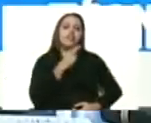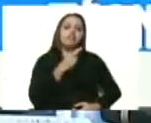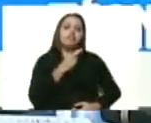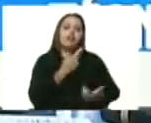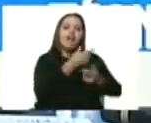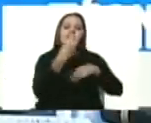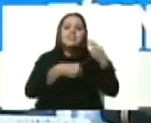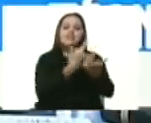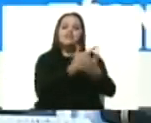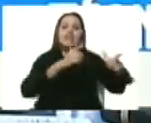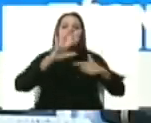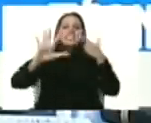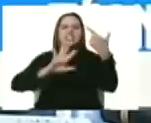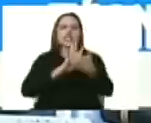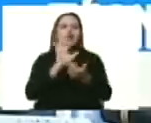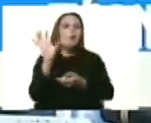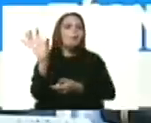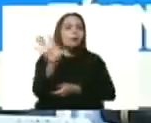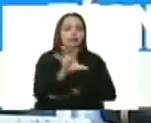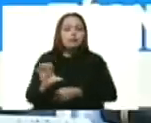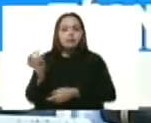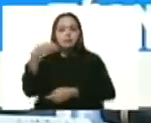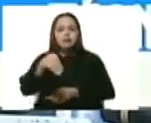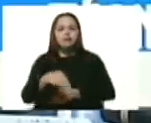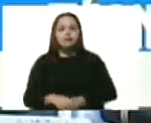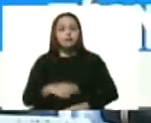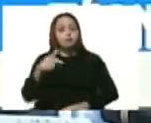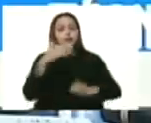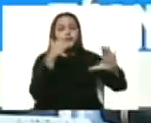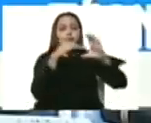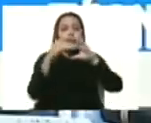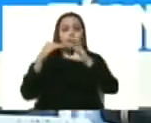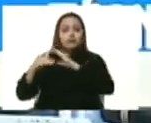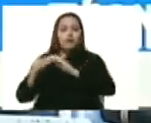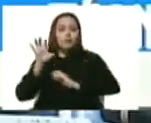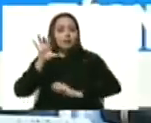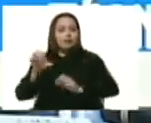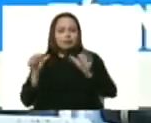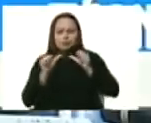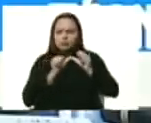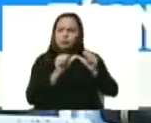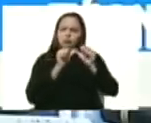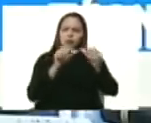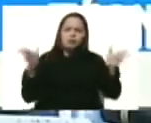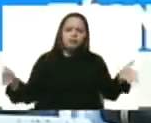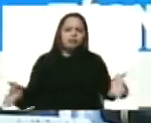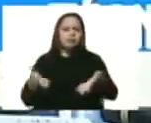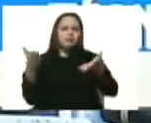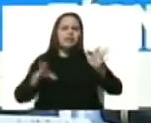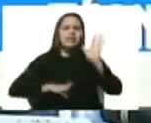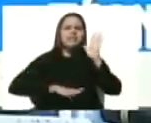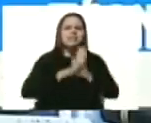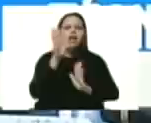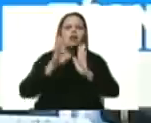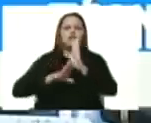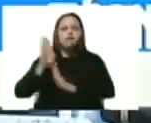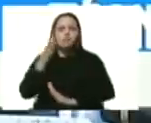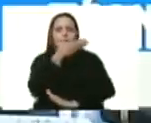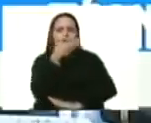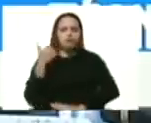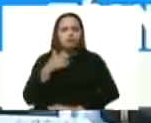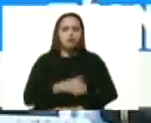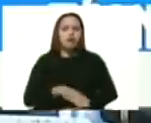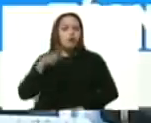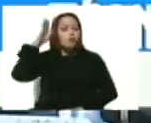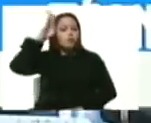naciones más. Así que, bueno, este mensaje para nuestro país sigamos por la senda del desarrollo, del crecimiento, por